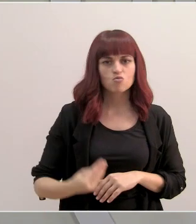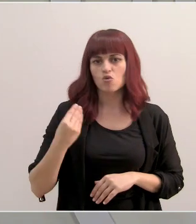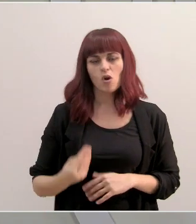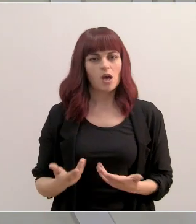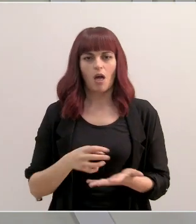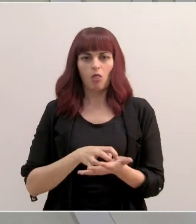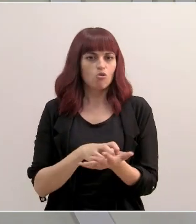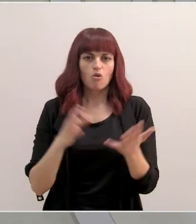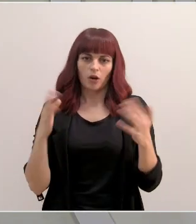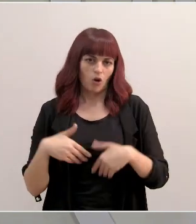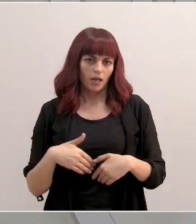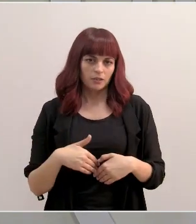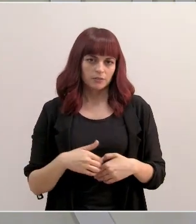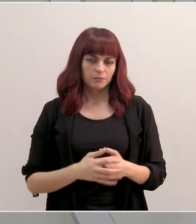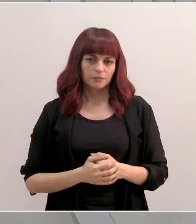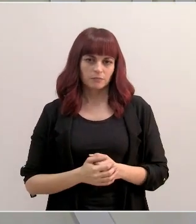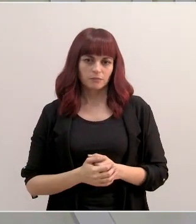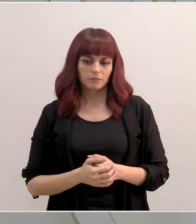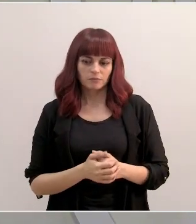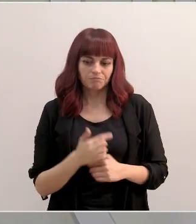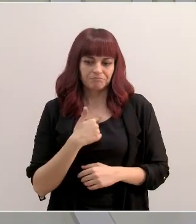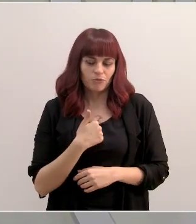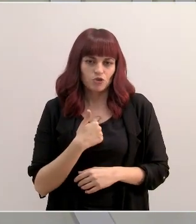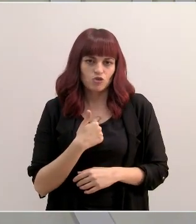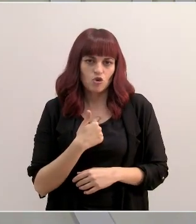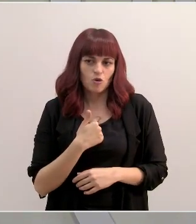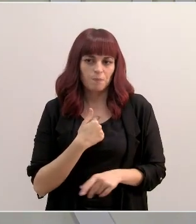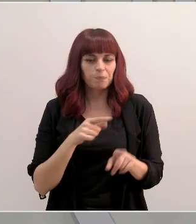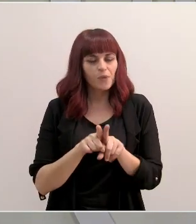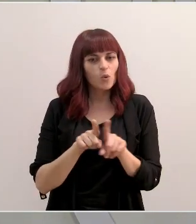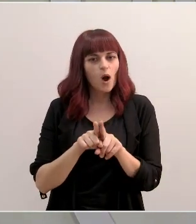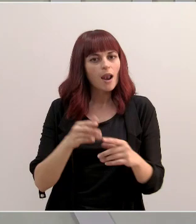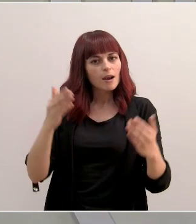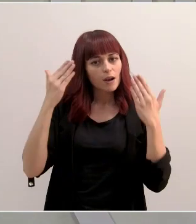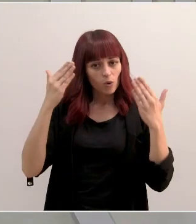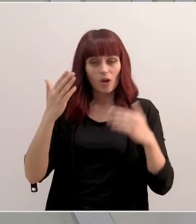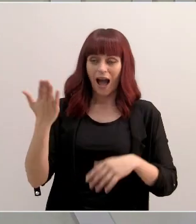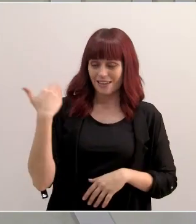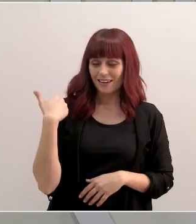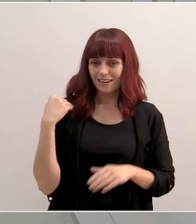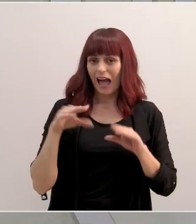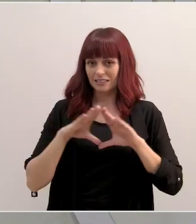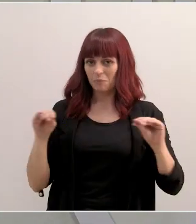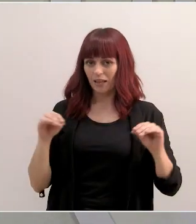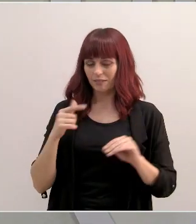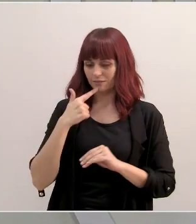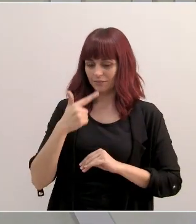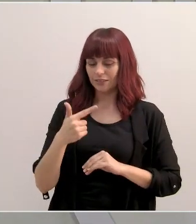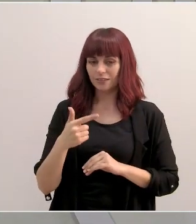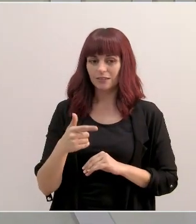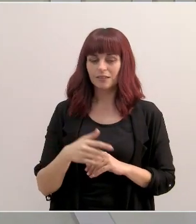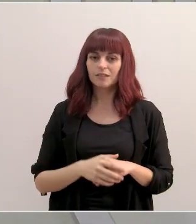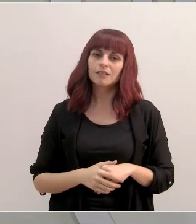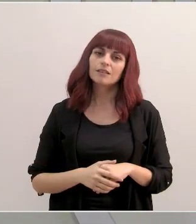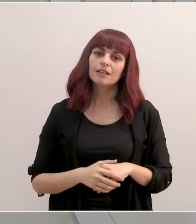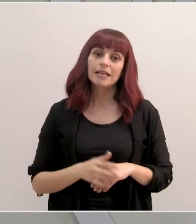que indudablemente yo le diría, le pondría un recuerdo que dije ayer en la asamblea, y es que se empezó